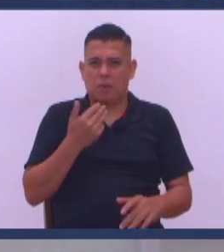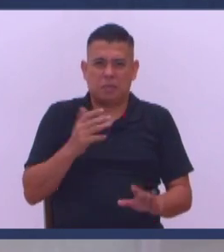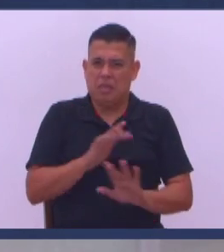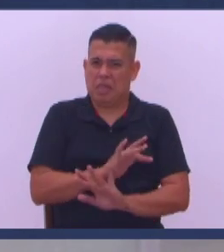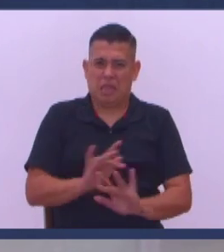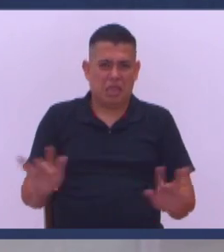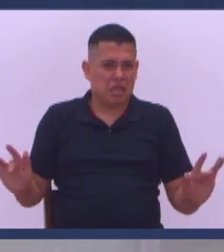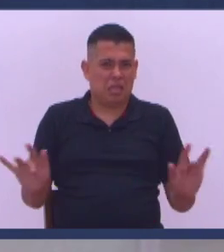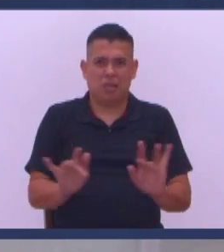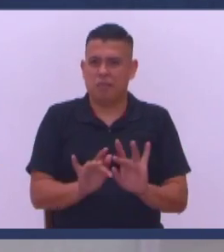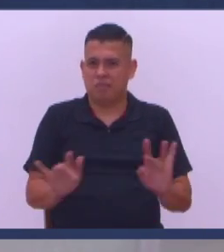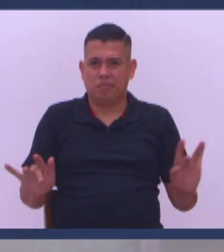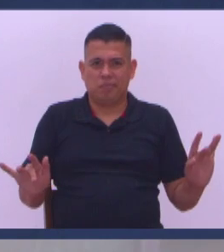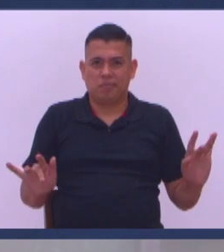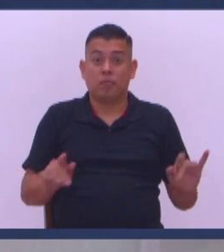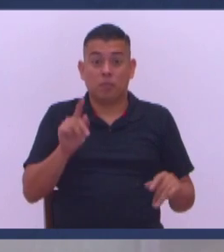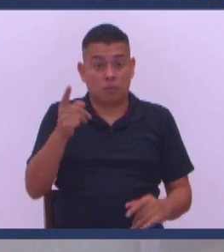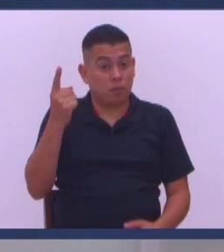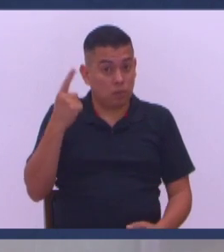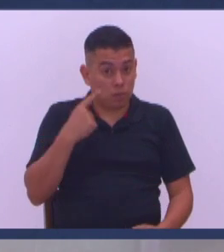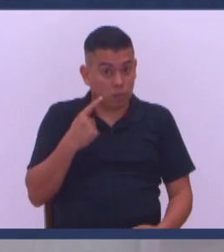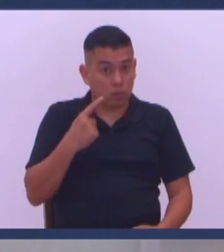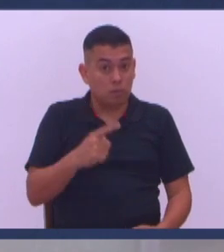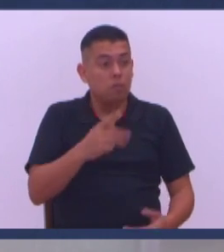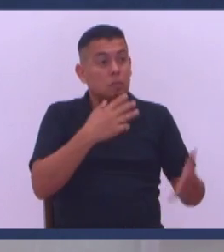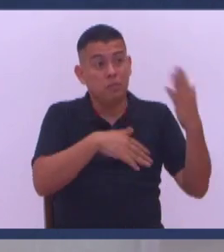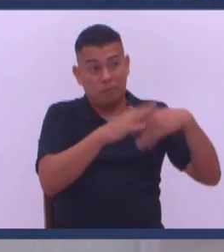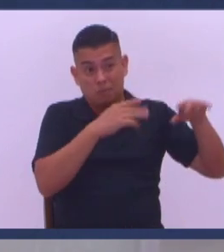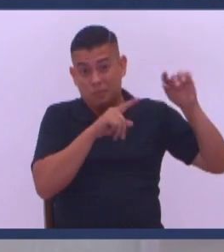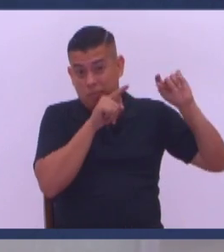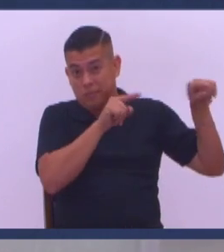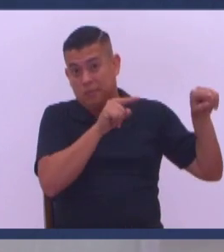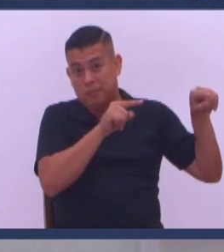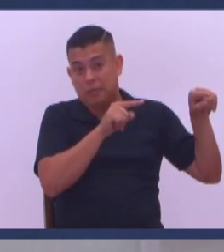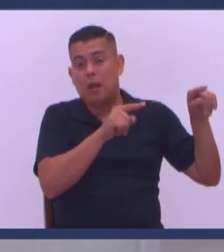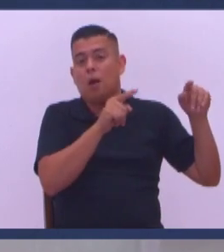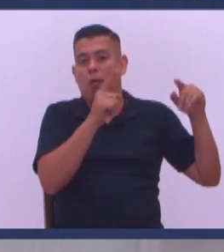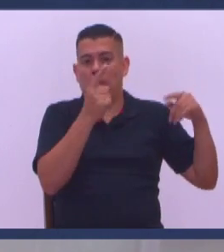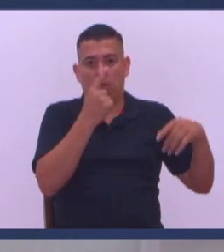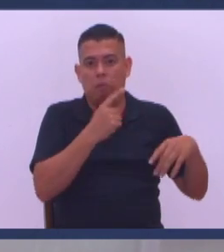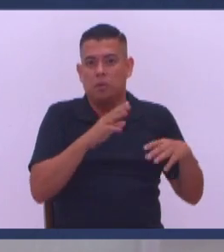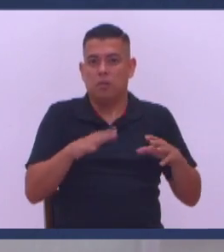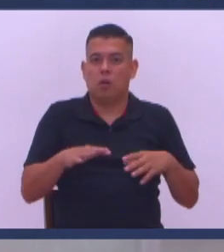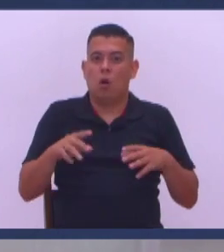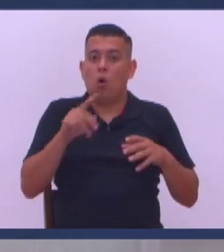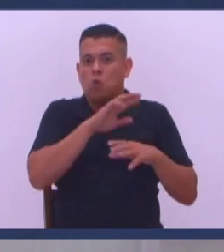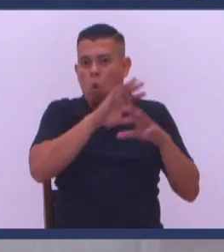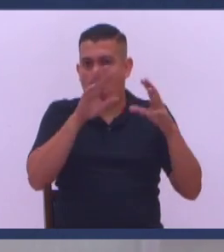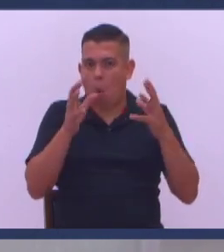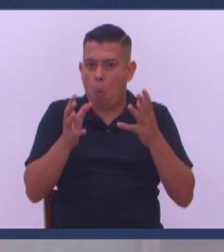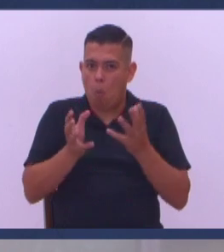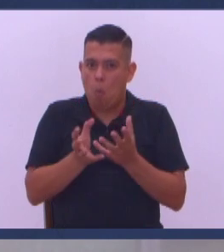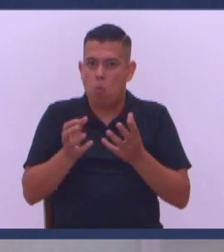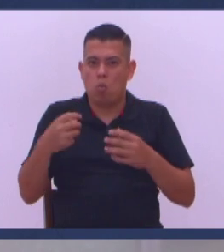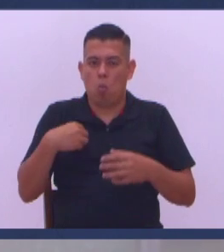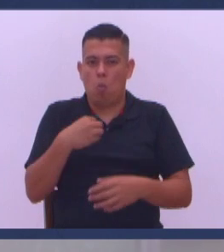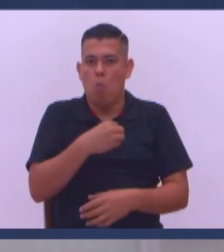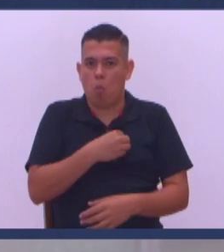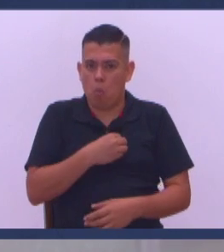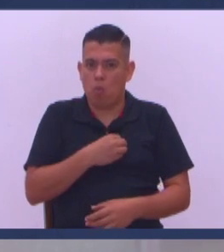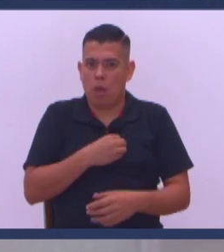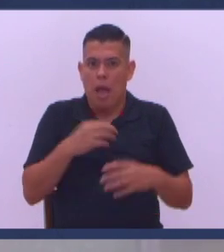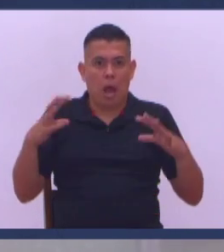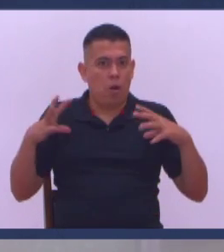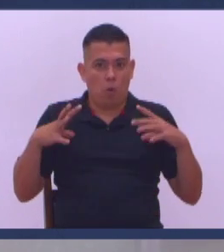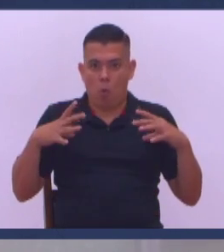obedecen No los que andan en la playa ahorita Ya los vas a ver Gimiendo más adelante Todo el mundo Y los médicos trabajando Y ustedes creyendo Que están de vacaciones No es